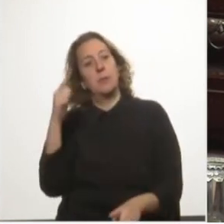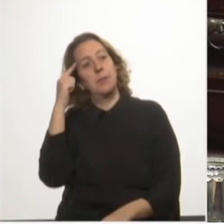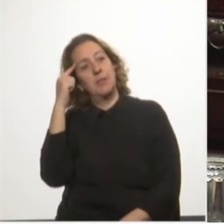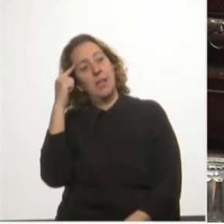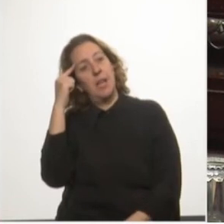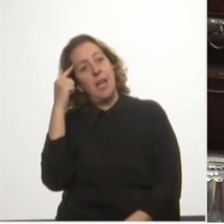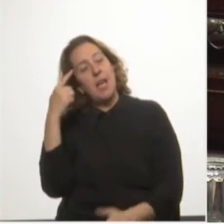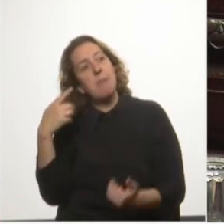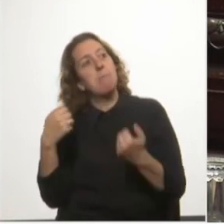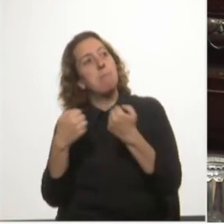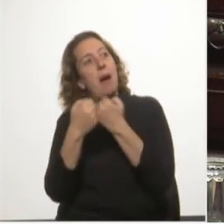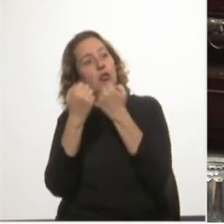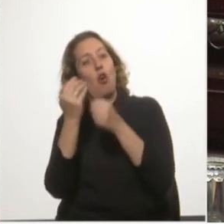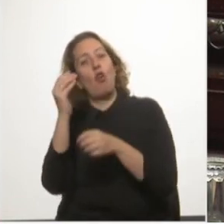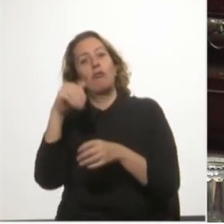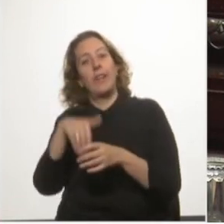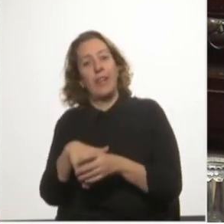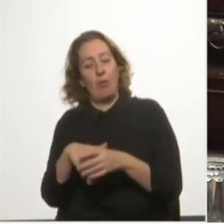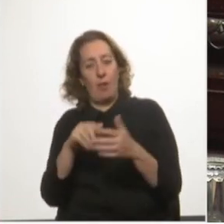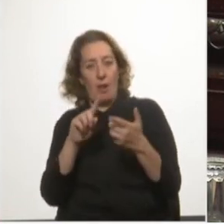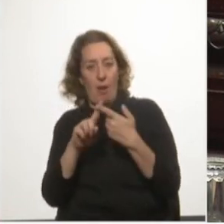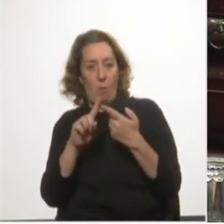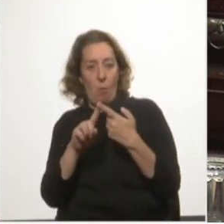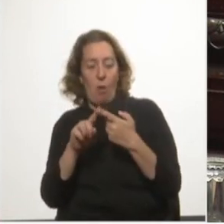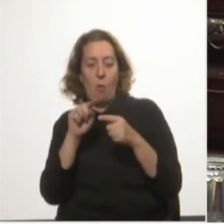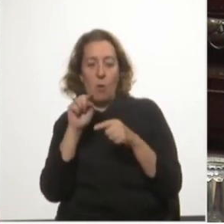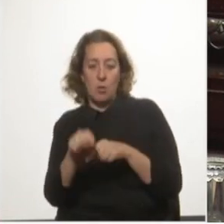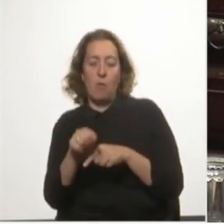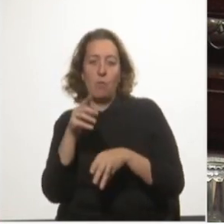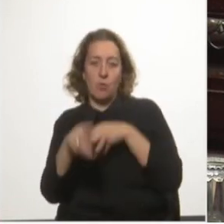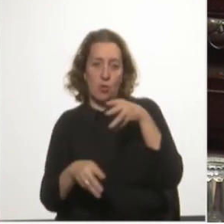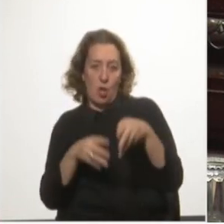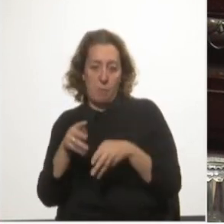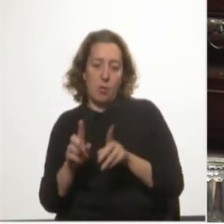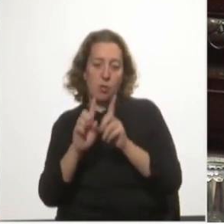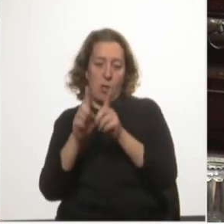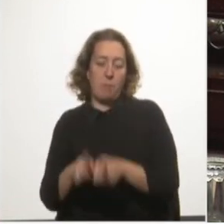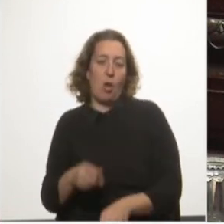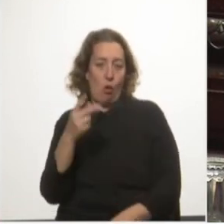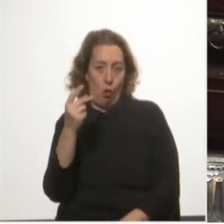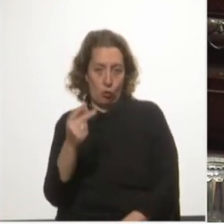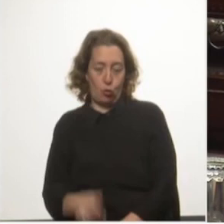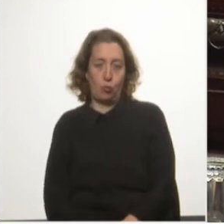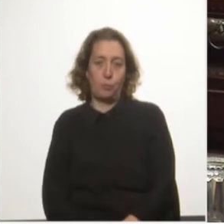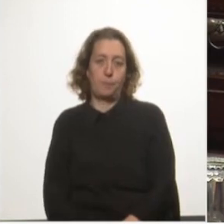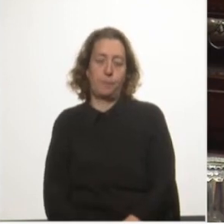contenidos del acuerdo sobre tal funcionamiento y tales costos.